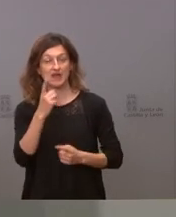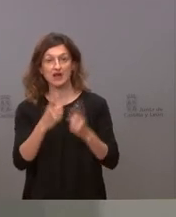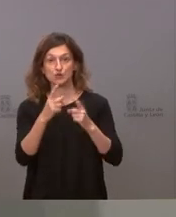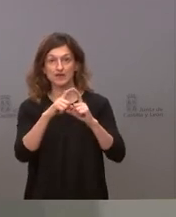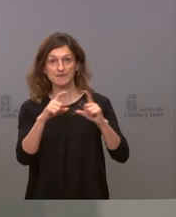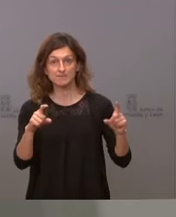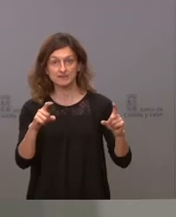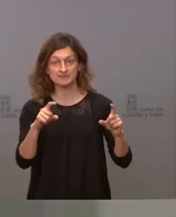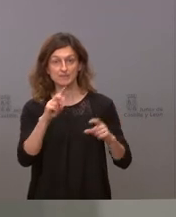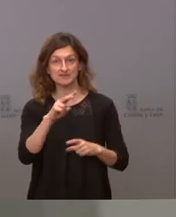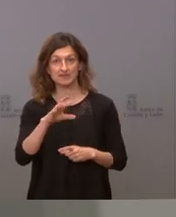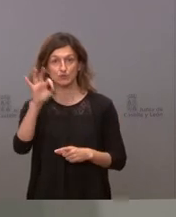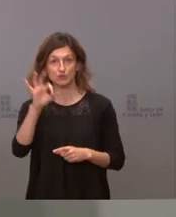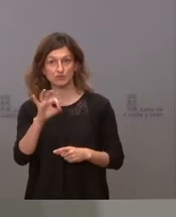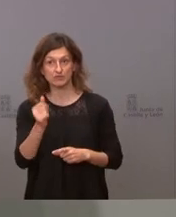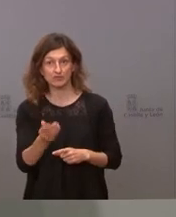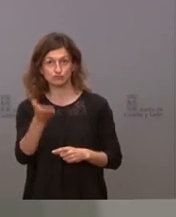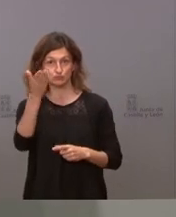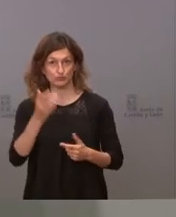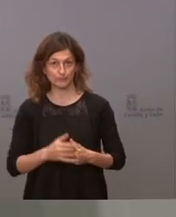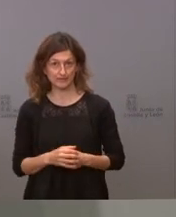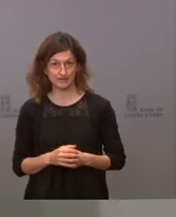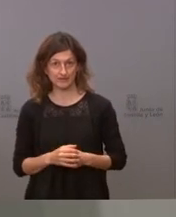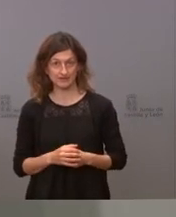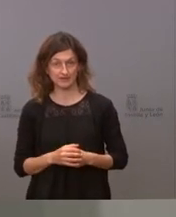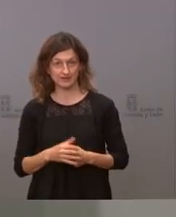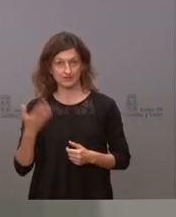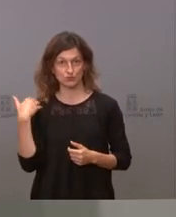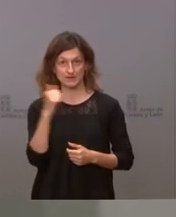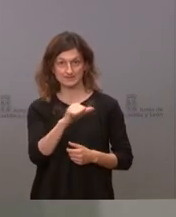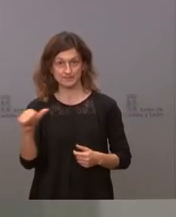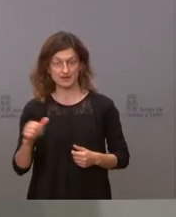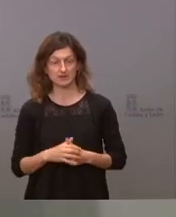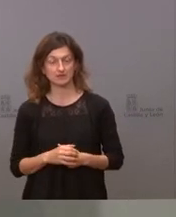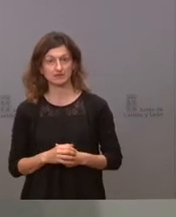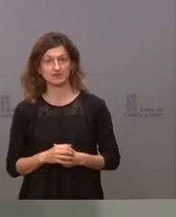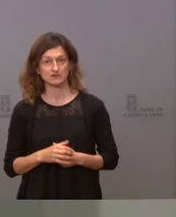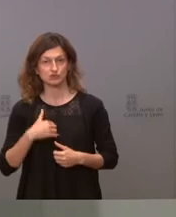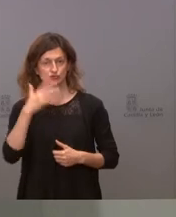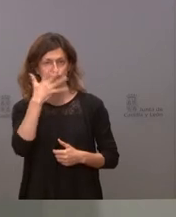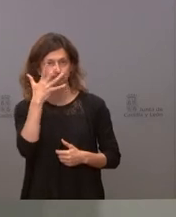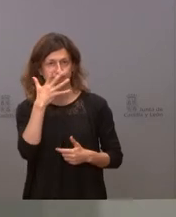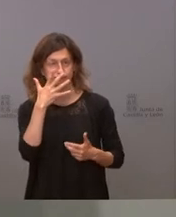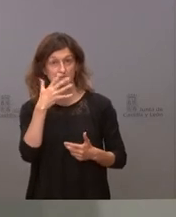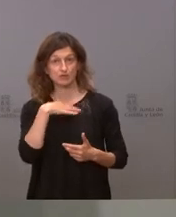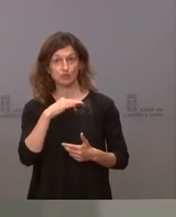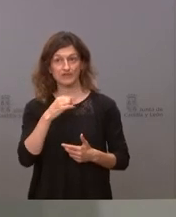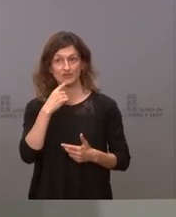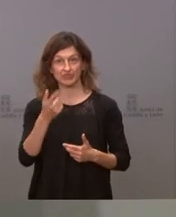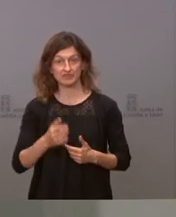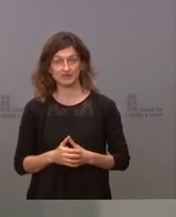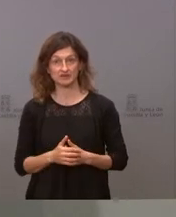subido el precio el 25% en esta última semana así que puestos a sospechar pues sería más sospechoso